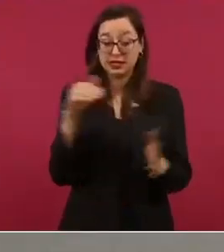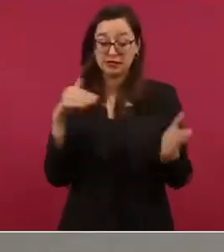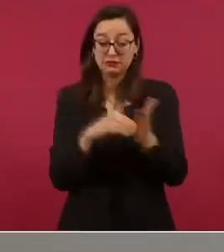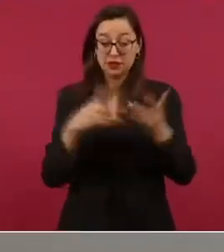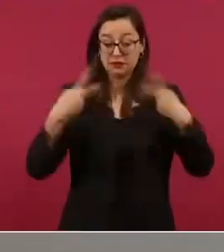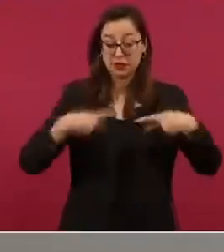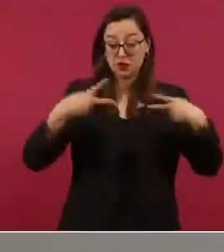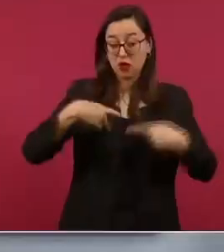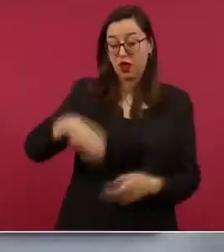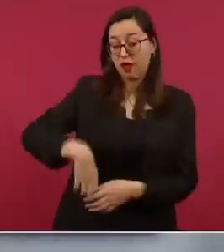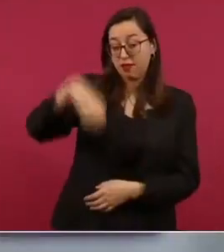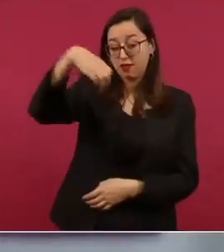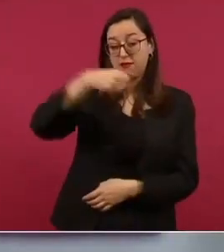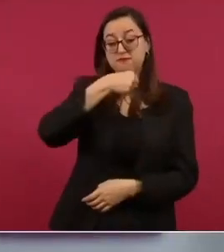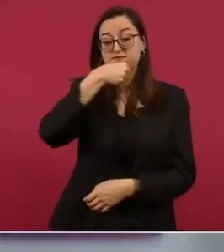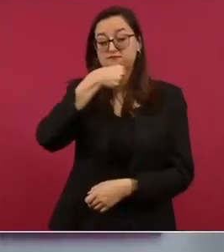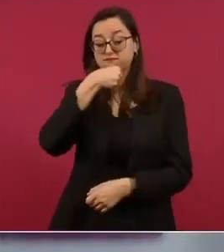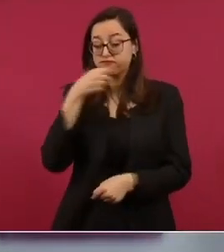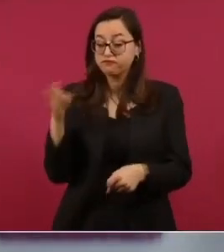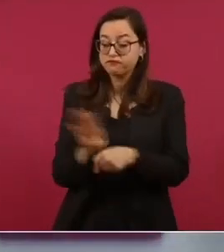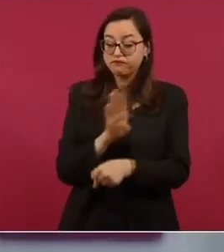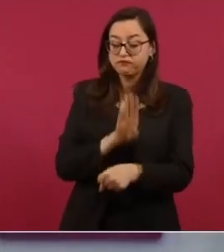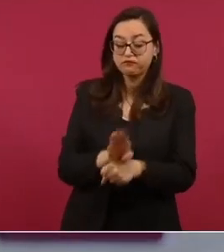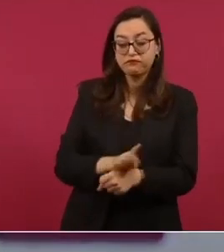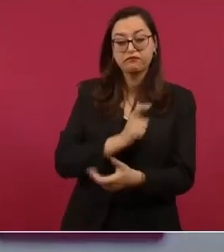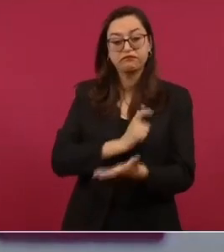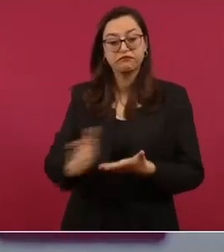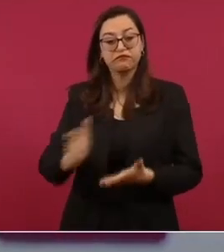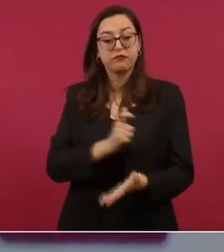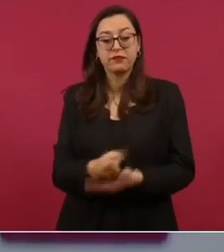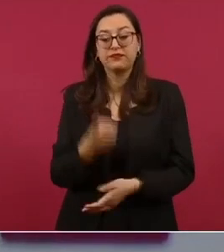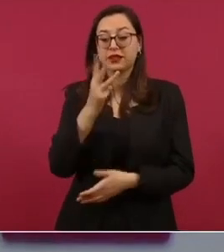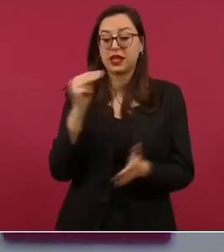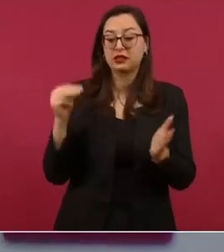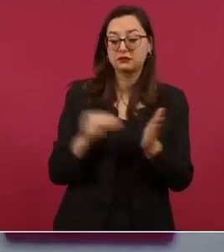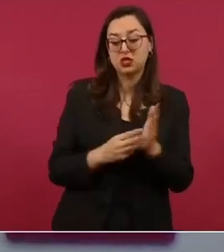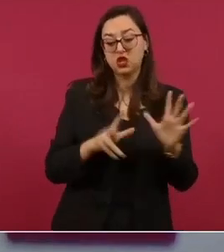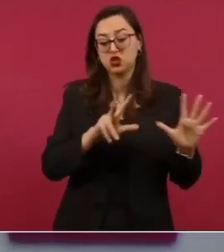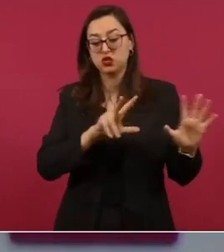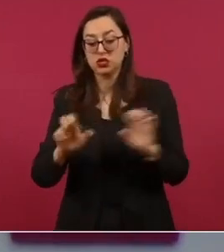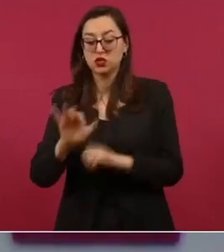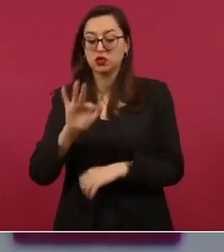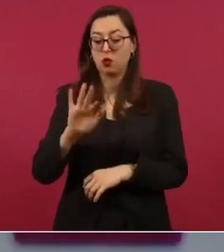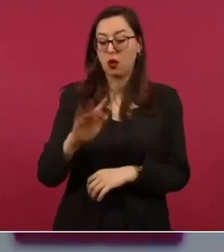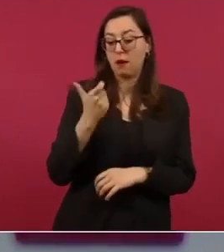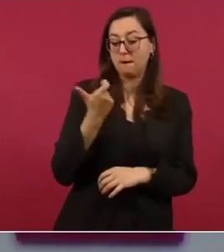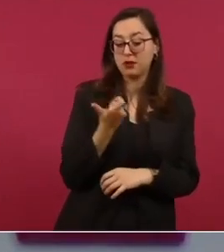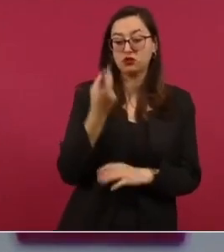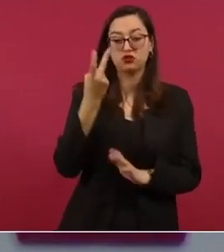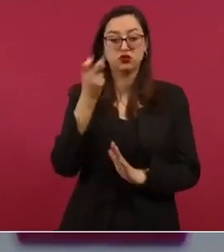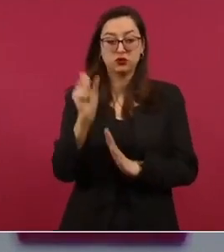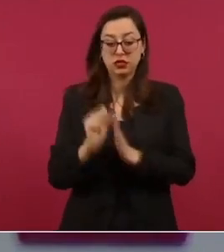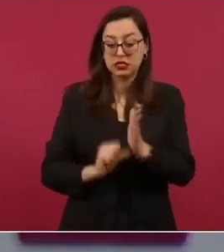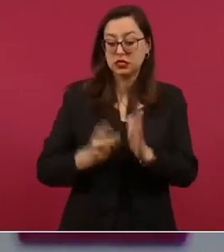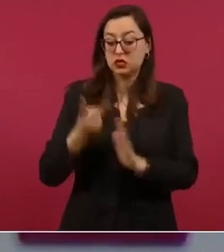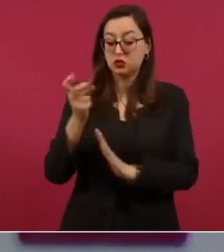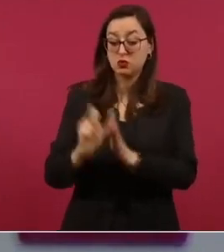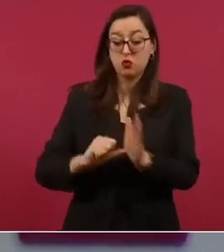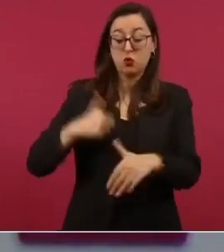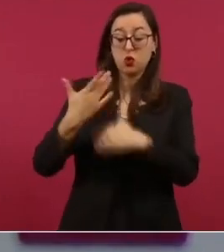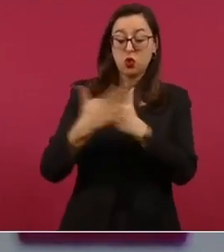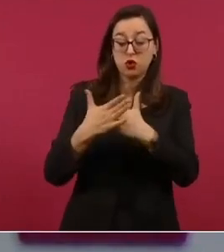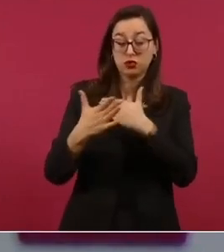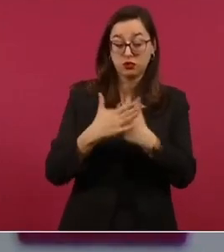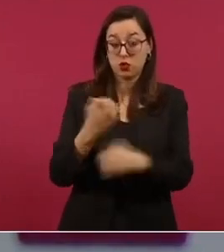benefician con una pensión de tres mil ochocientos cincuenta pesos bimestrales y para enero